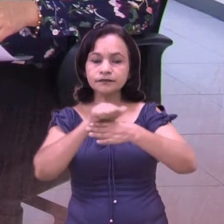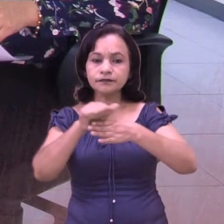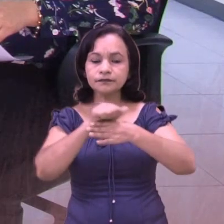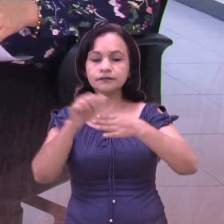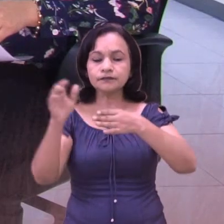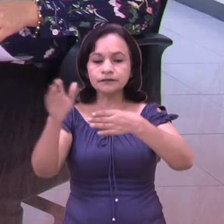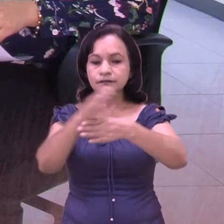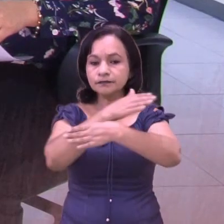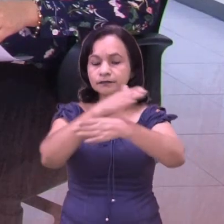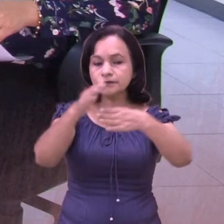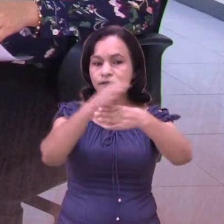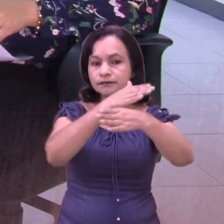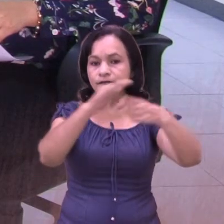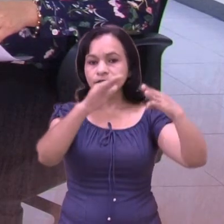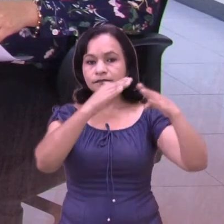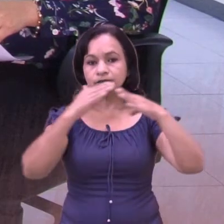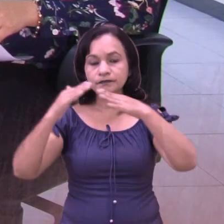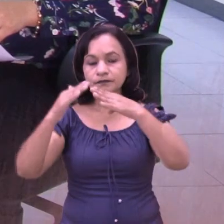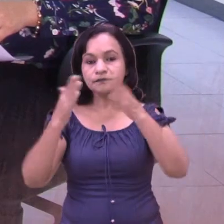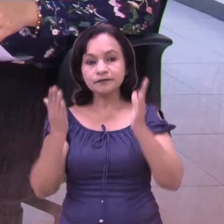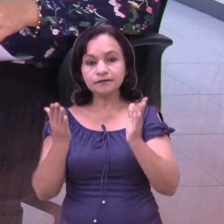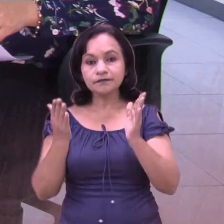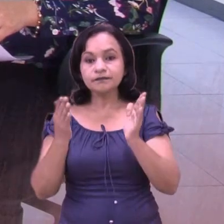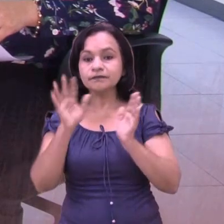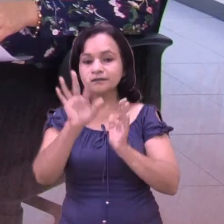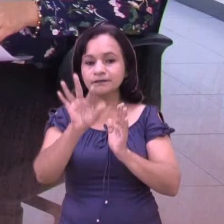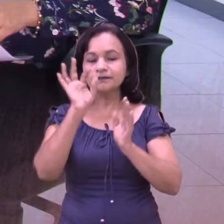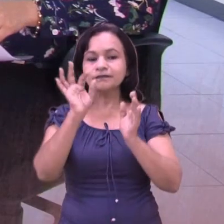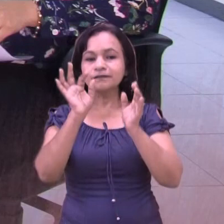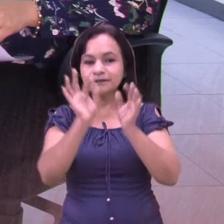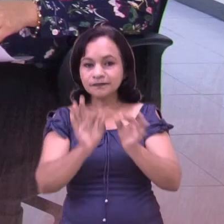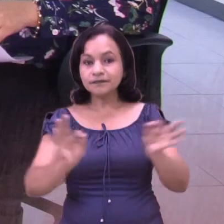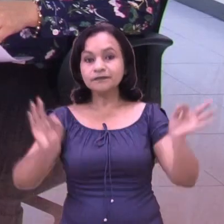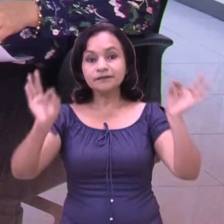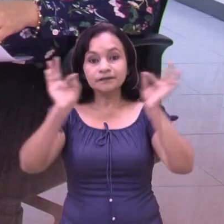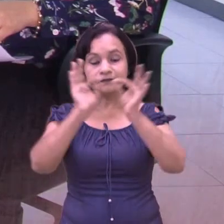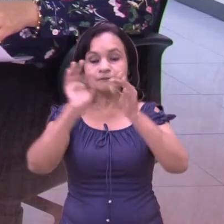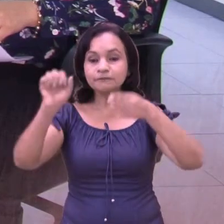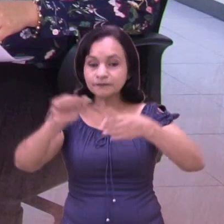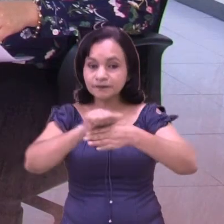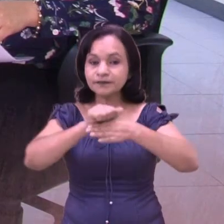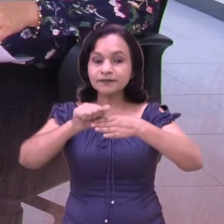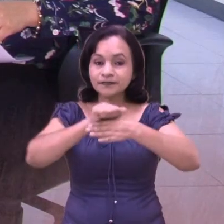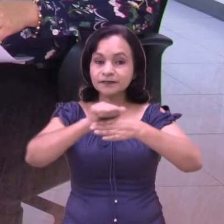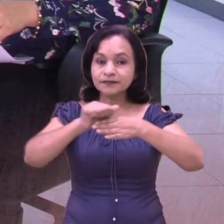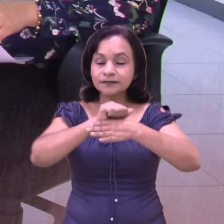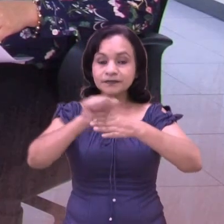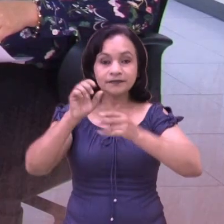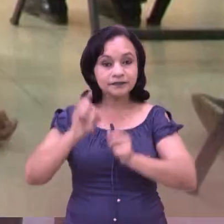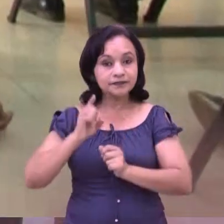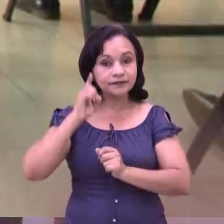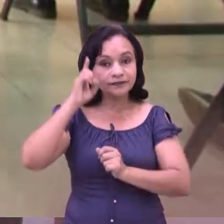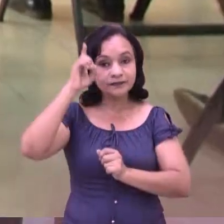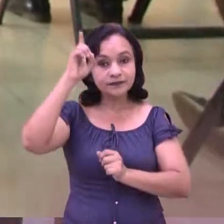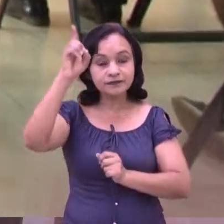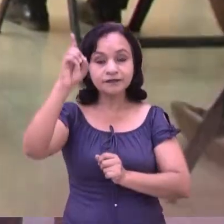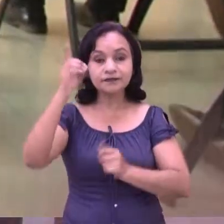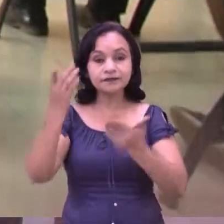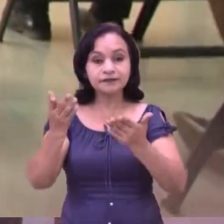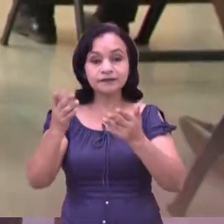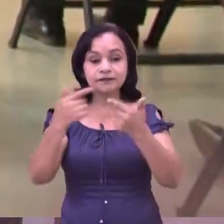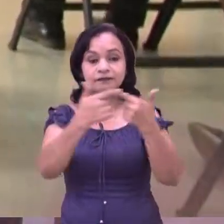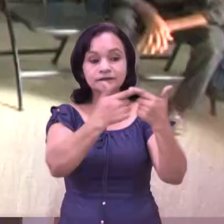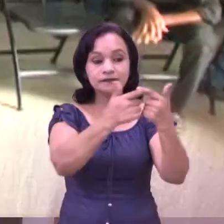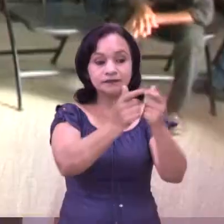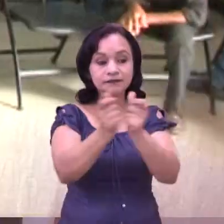de preparación desde las comunidades. Vamos a privilegiar, a dar mucha importancia al tema de la preparación y el